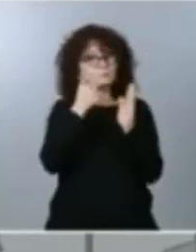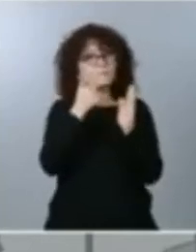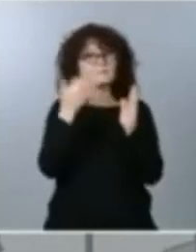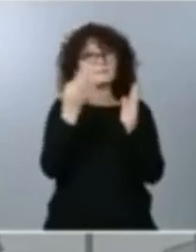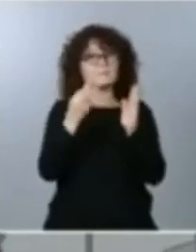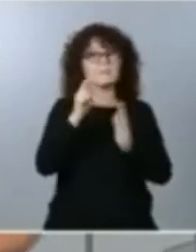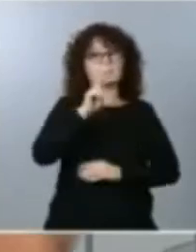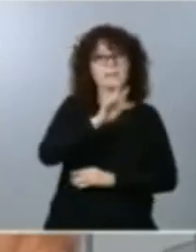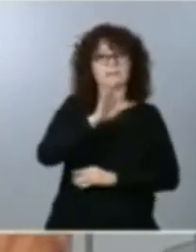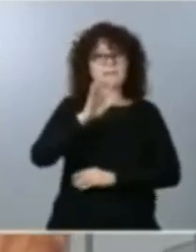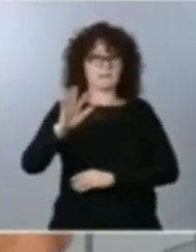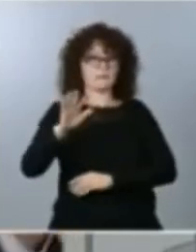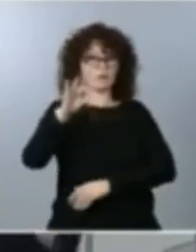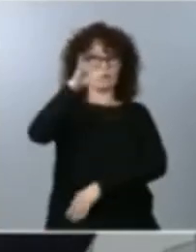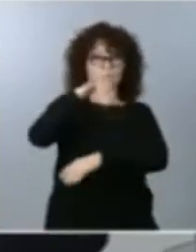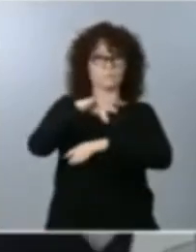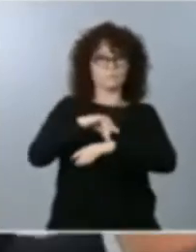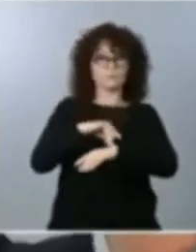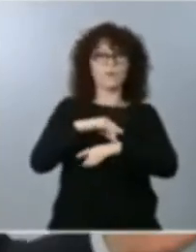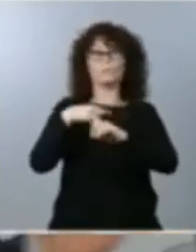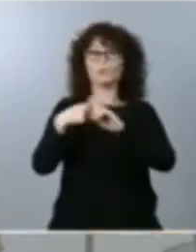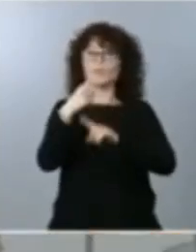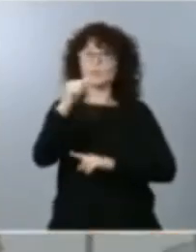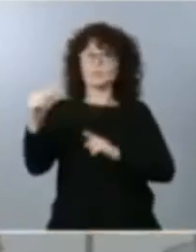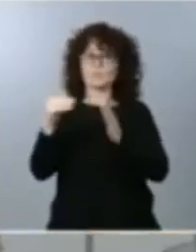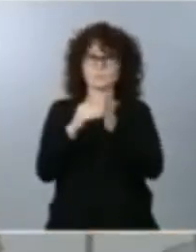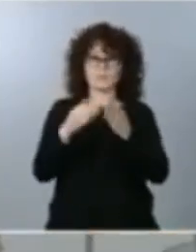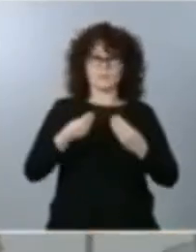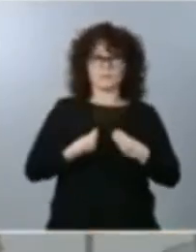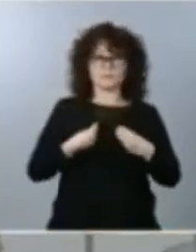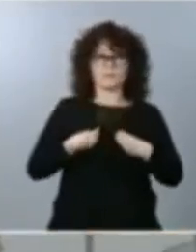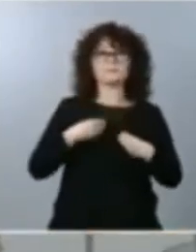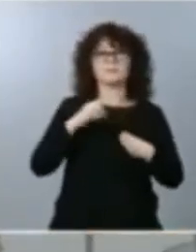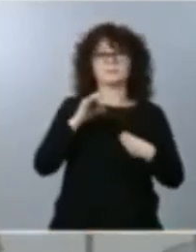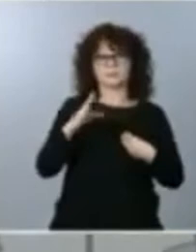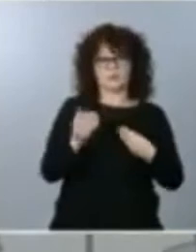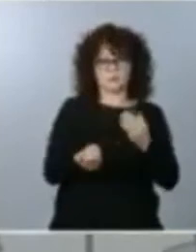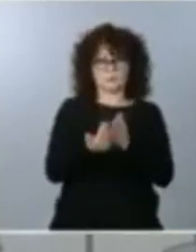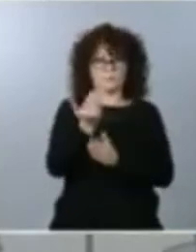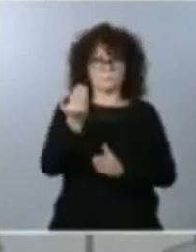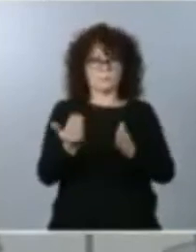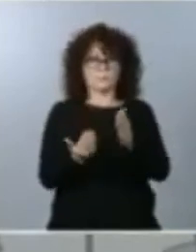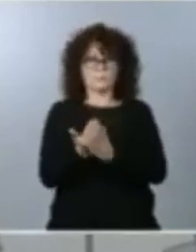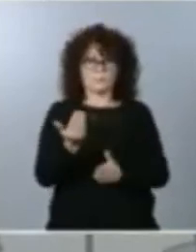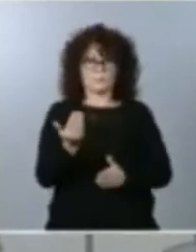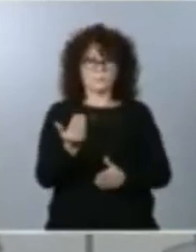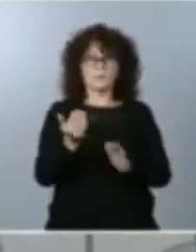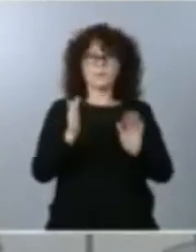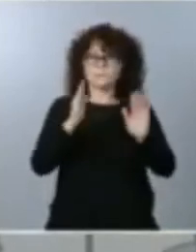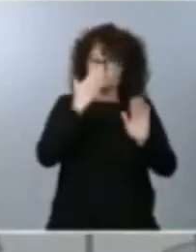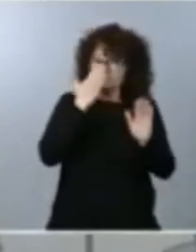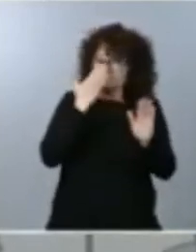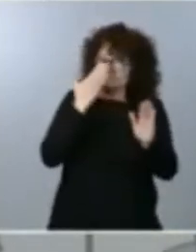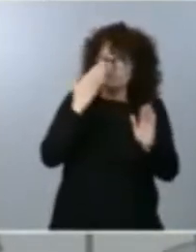casos por cada 100.000 habitantes en 14 días. Pero sí que es cierto que esta